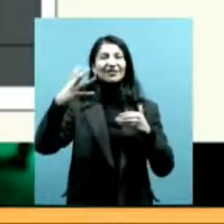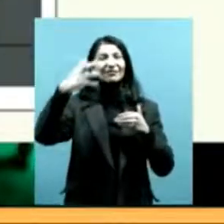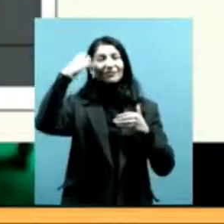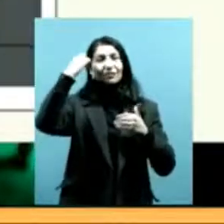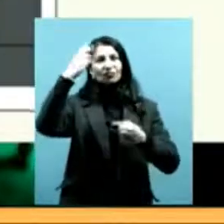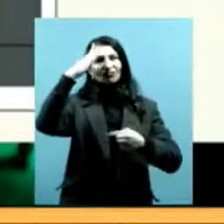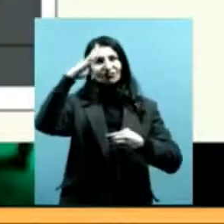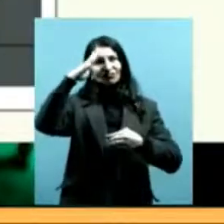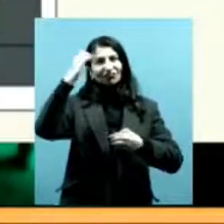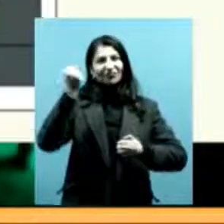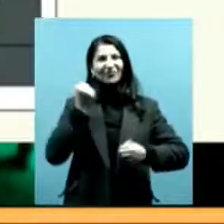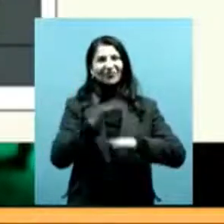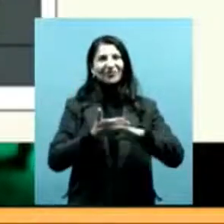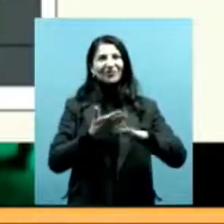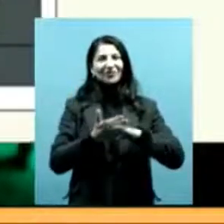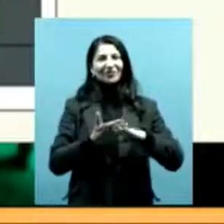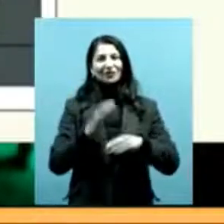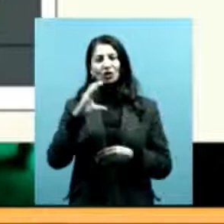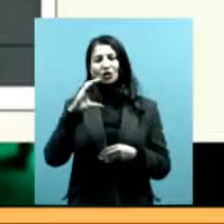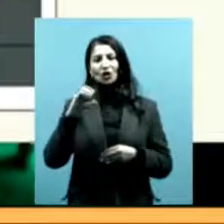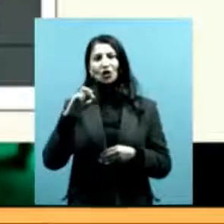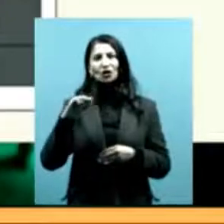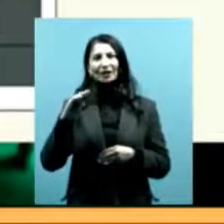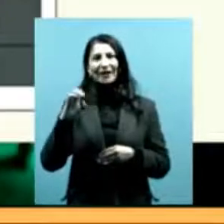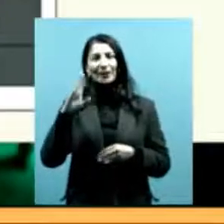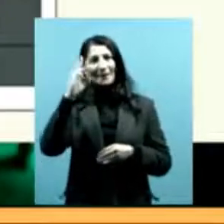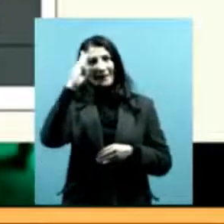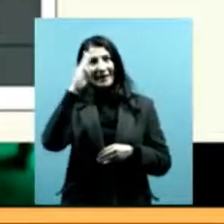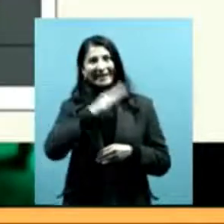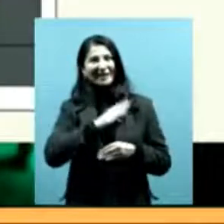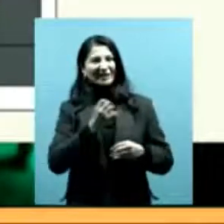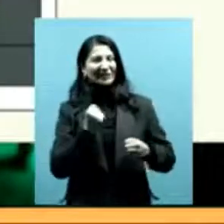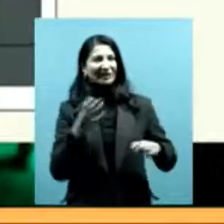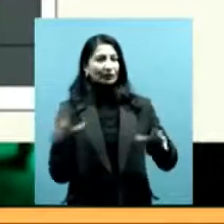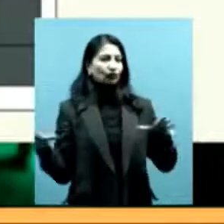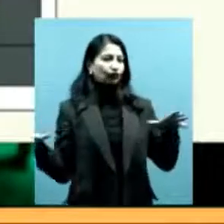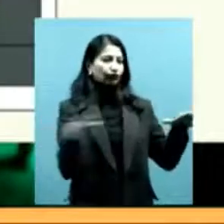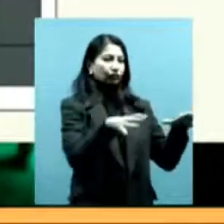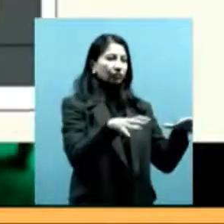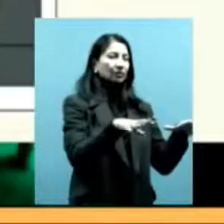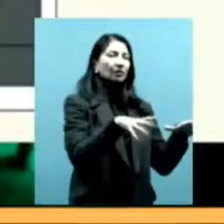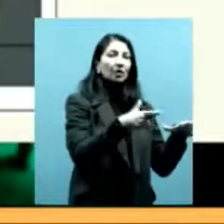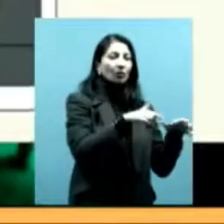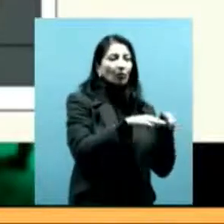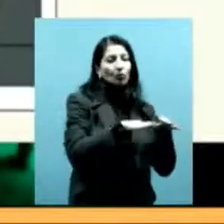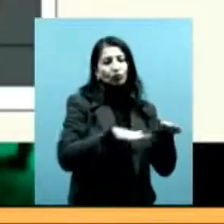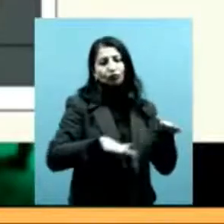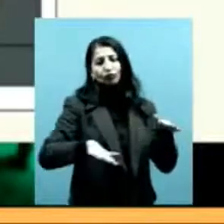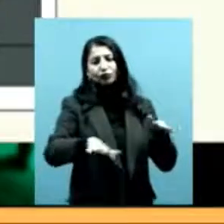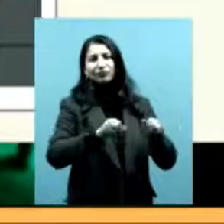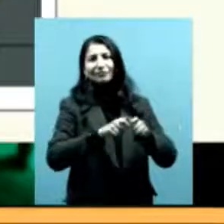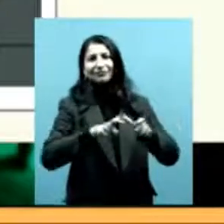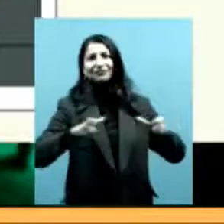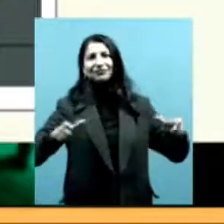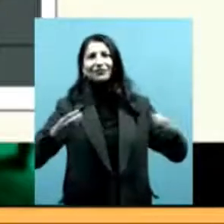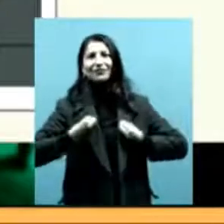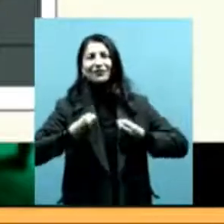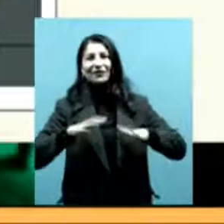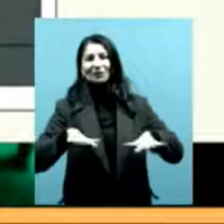las familias mapuches empiezan a regresar a sus lugares y empiezan a ocupar extensiones de campo abierto donde